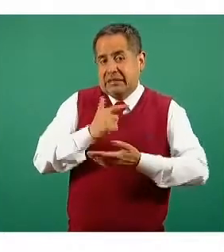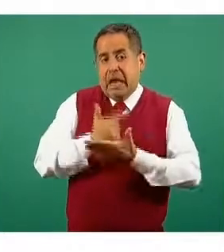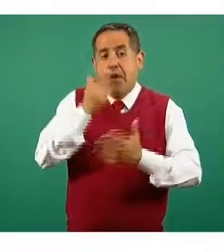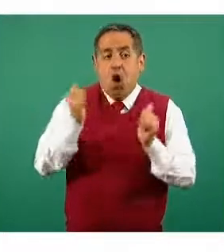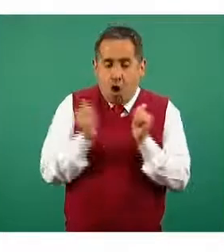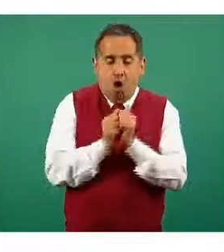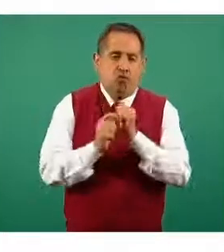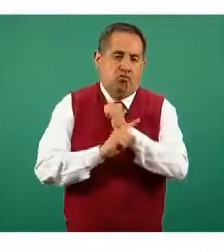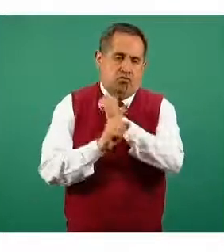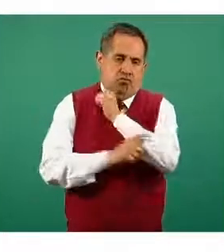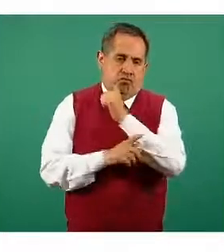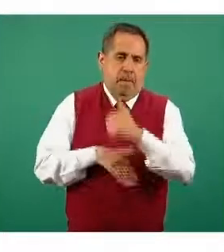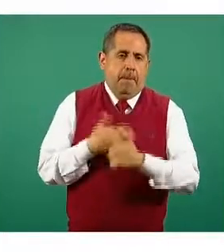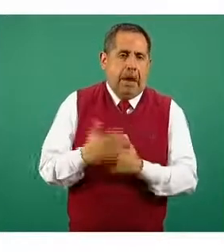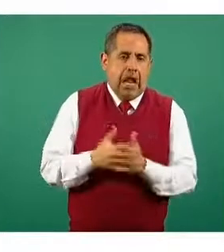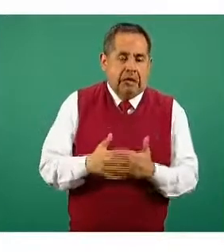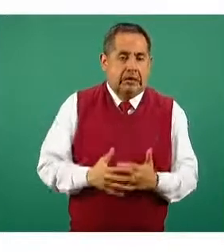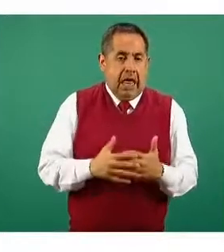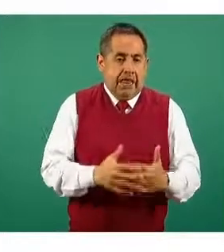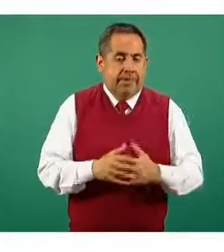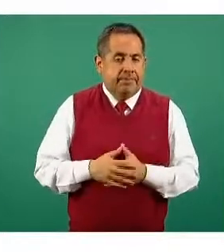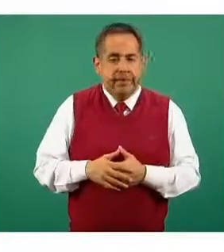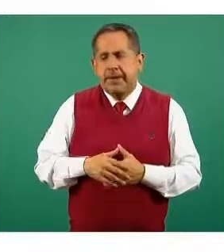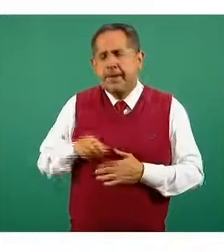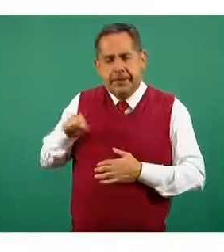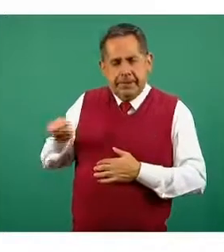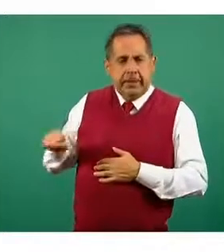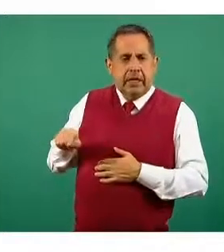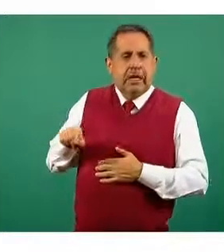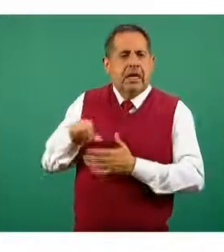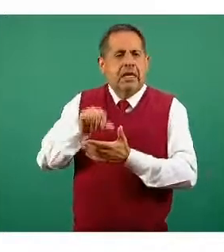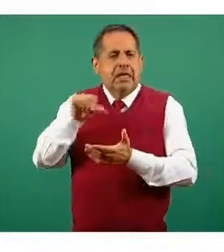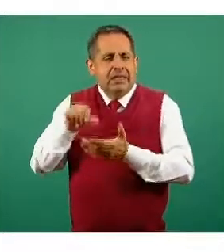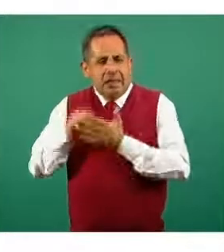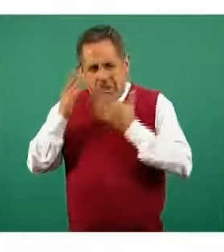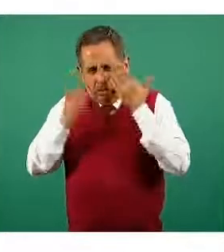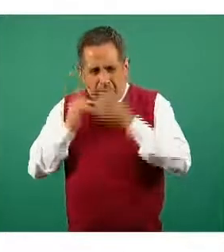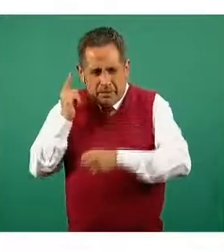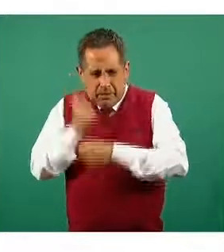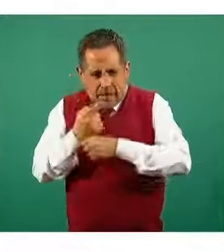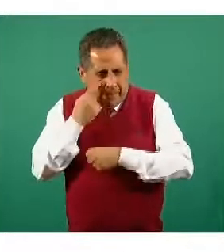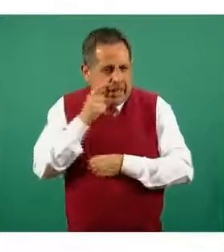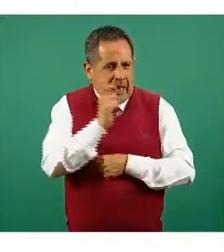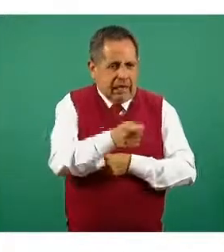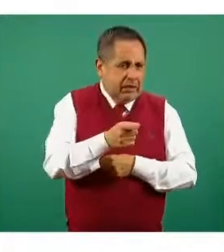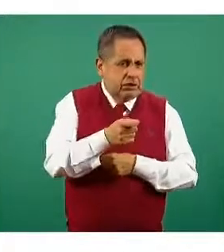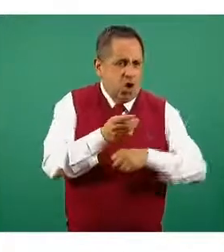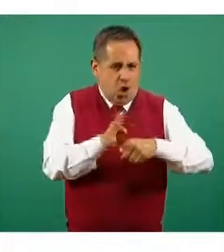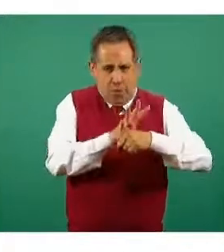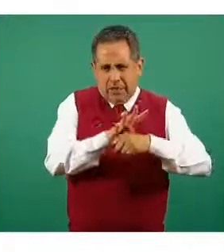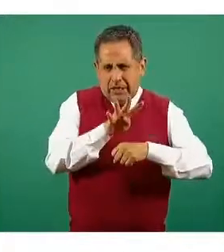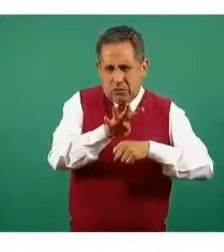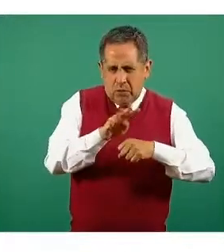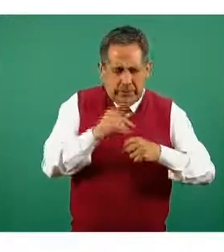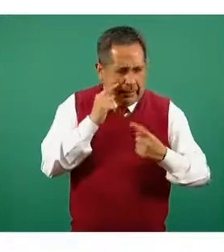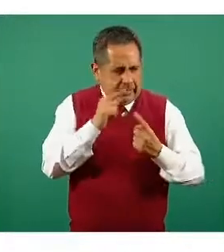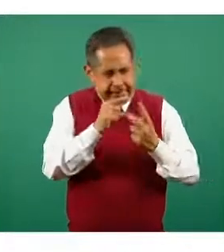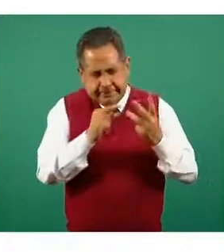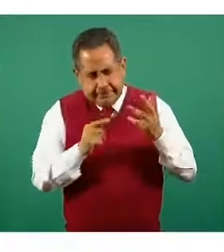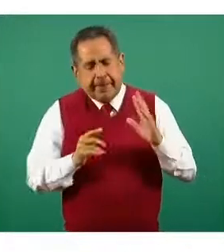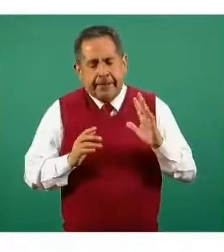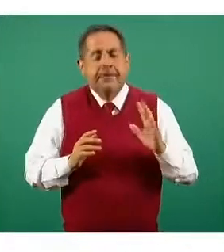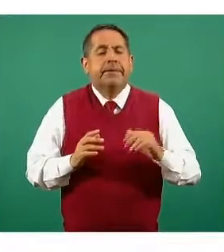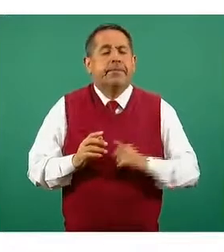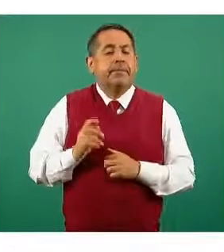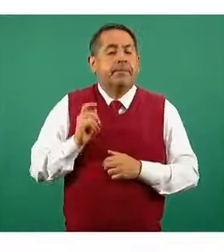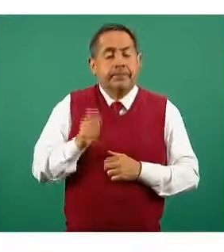vigilancia epidemiológica, así como vigila la COVID-19 dentro del marco de las enfermedades respiratorias,